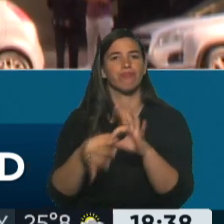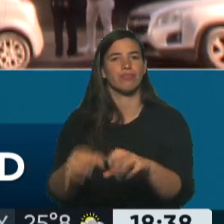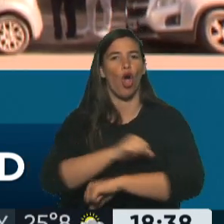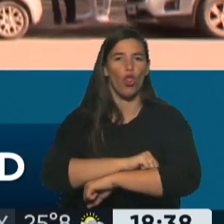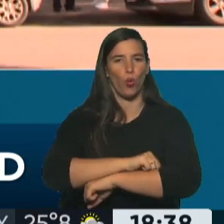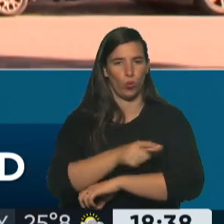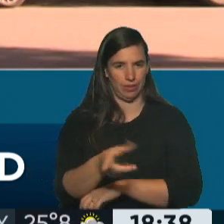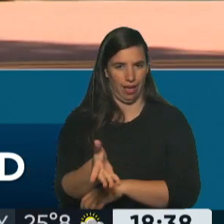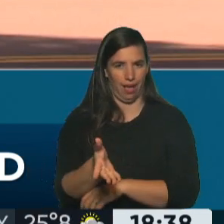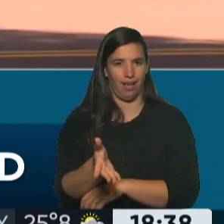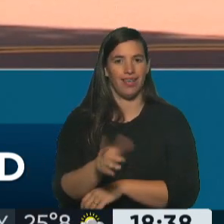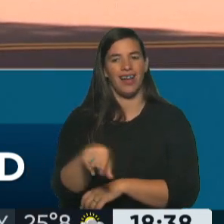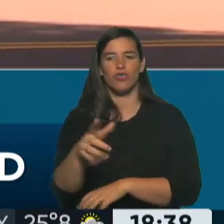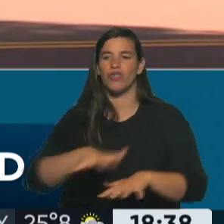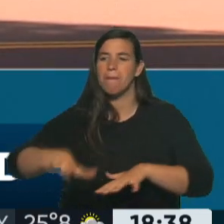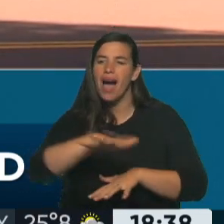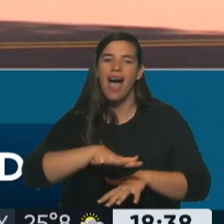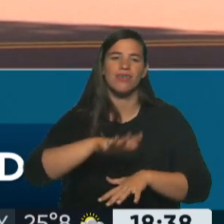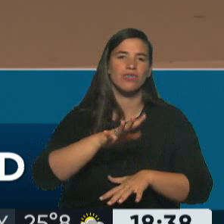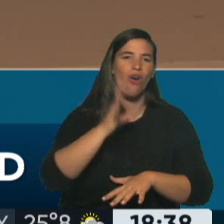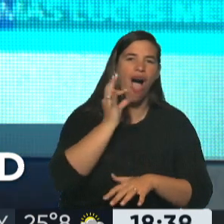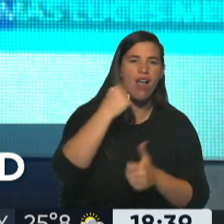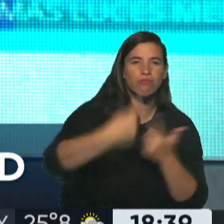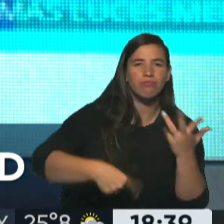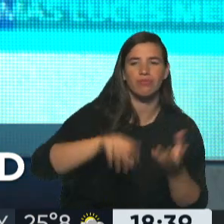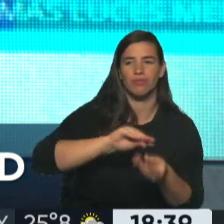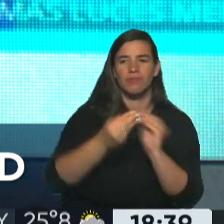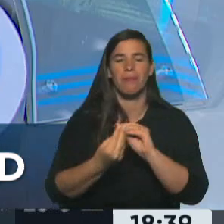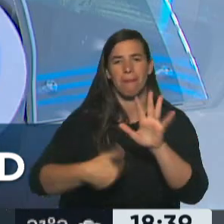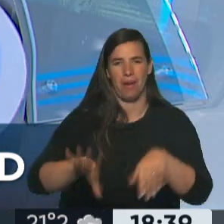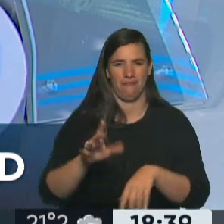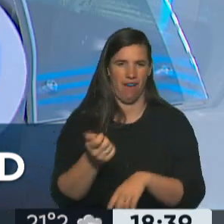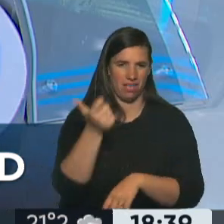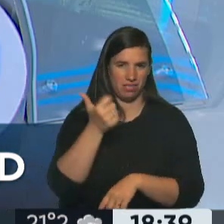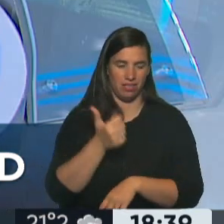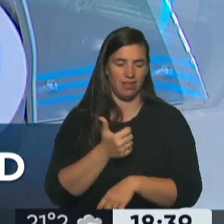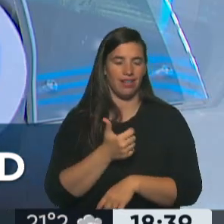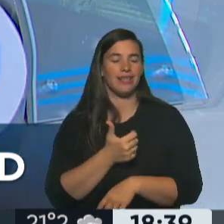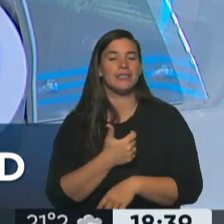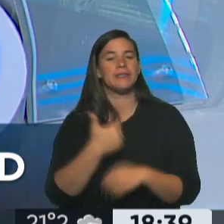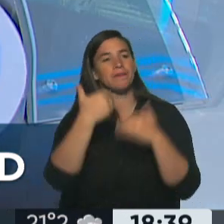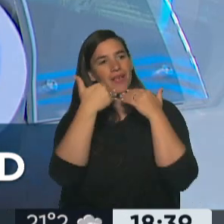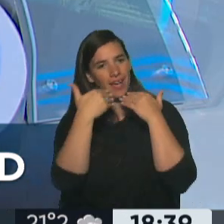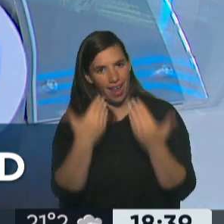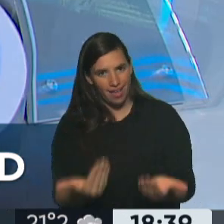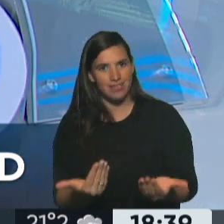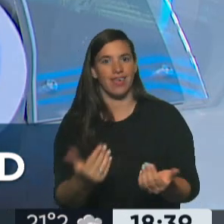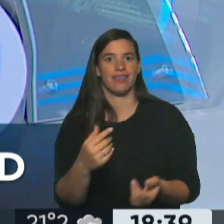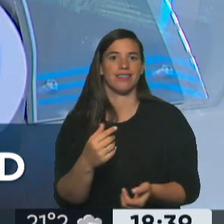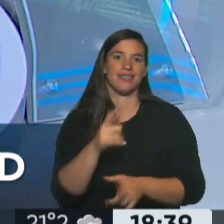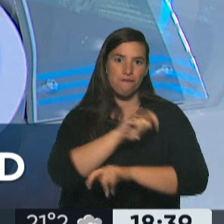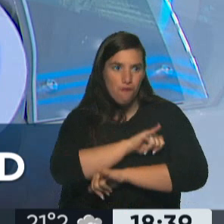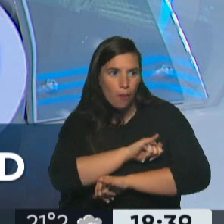más fáciles de acomodar. Sí, sí, sí. Vera, te queremos agradecer para poder estar informados e informadas